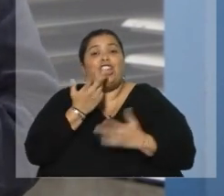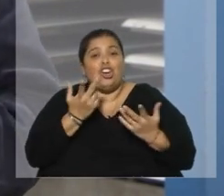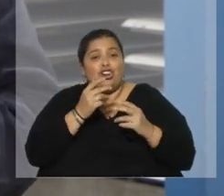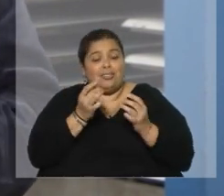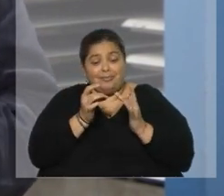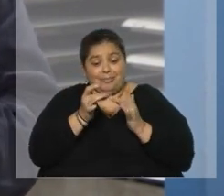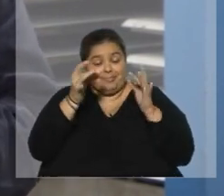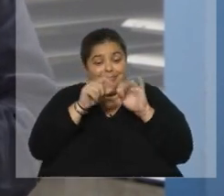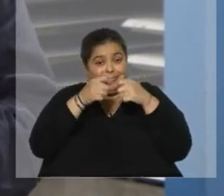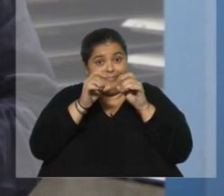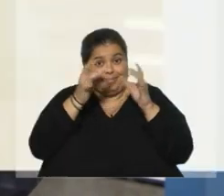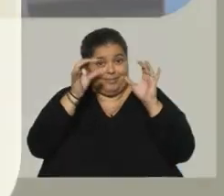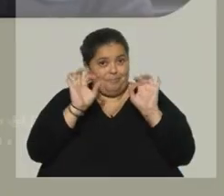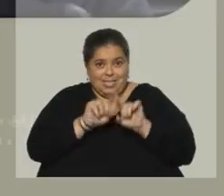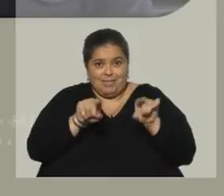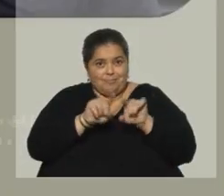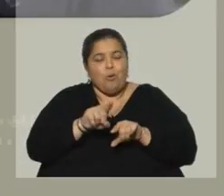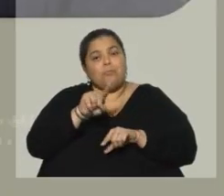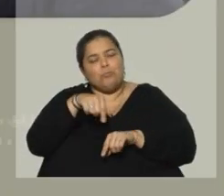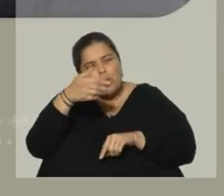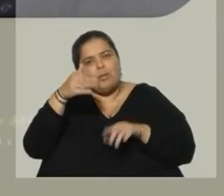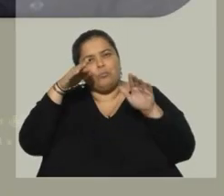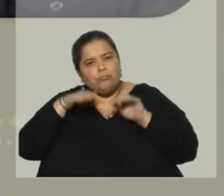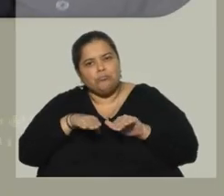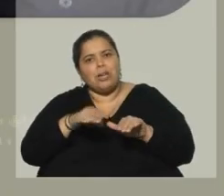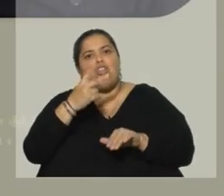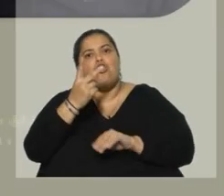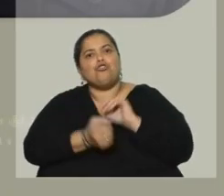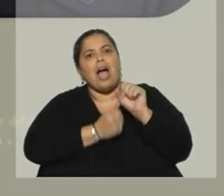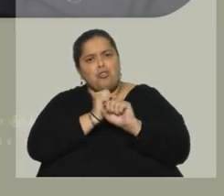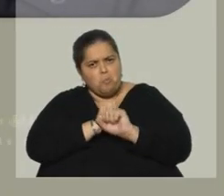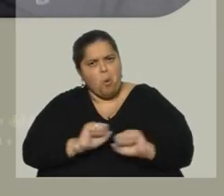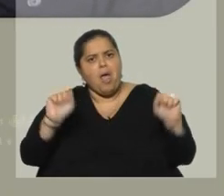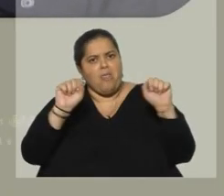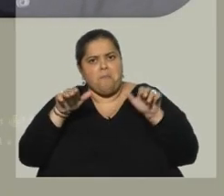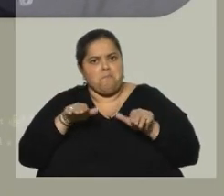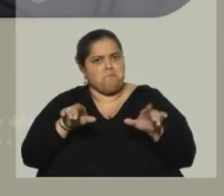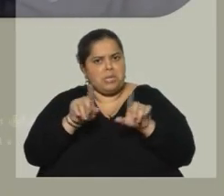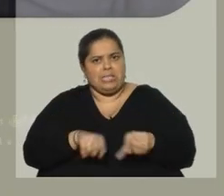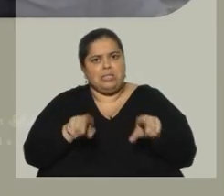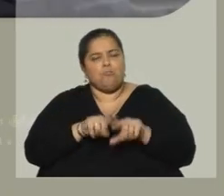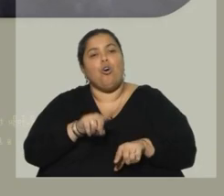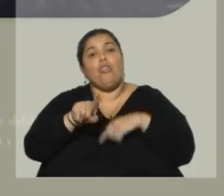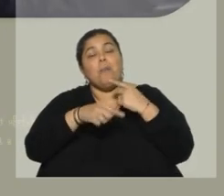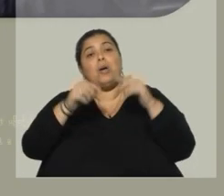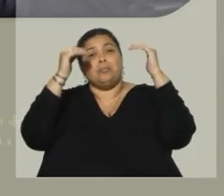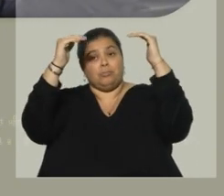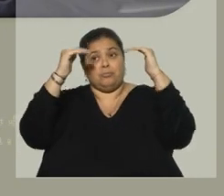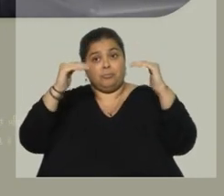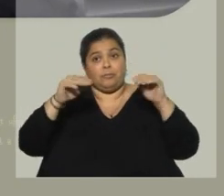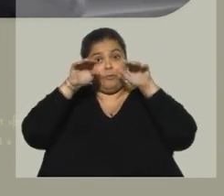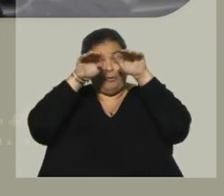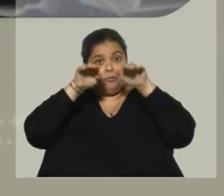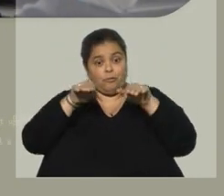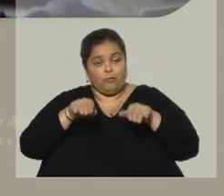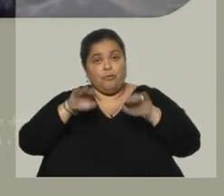lo sacamos de esos camiones refrigerados, lo colocamos en unos carros que ahora van a ver que cuelgan sobre el sistema de rieles, lo llevamos de vuelta al túnel de